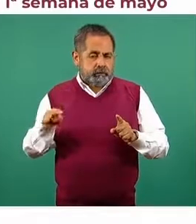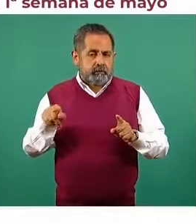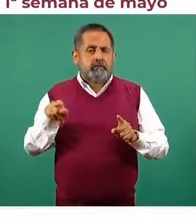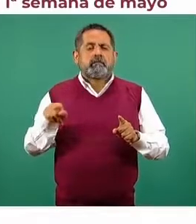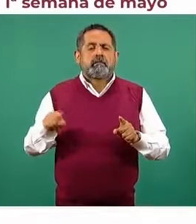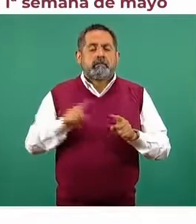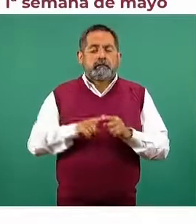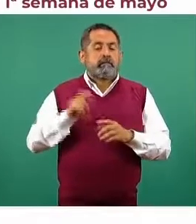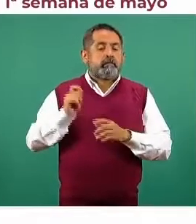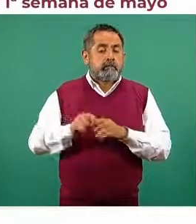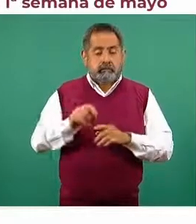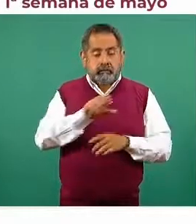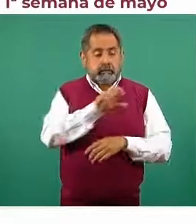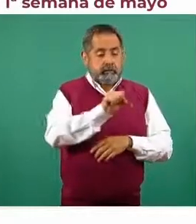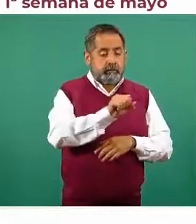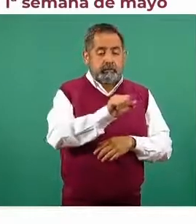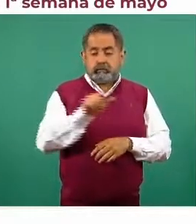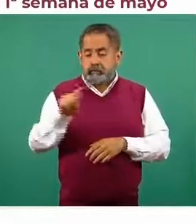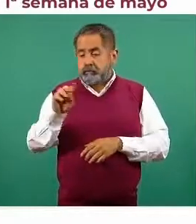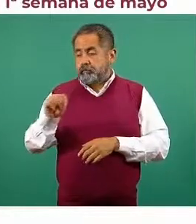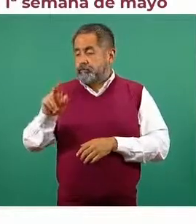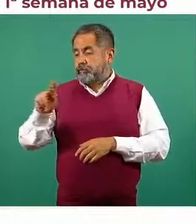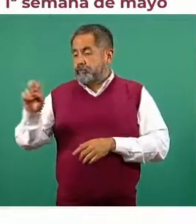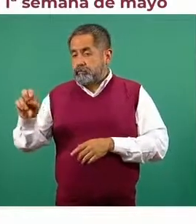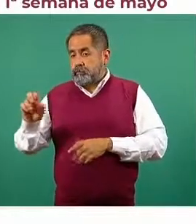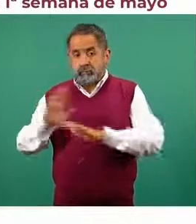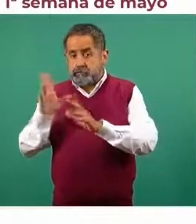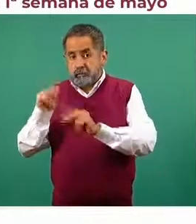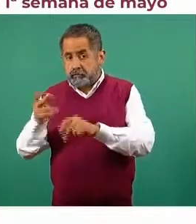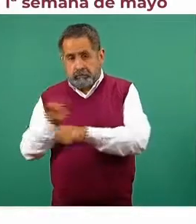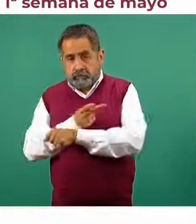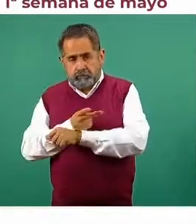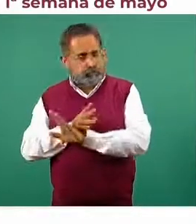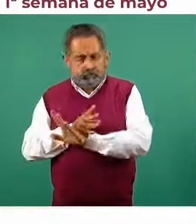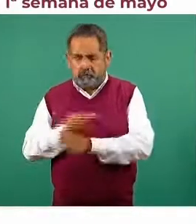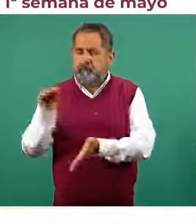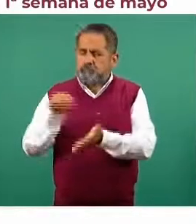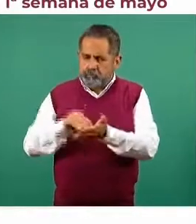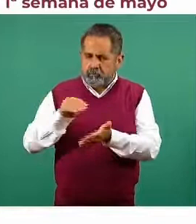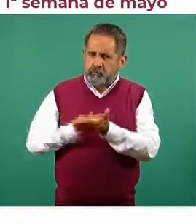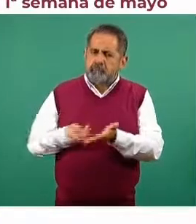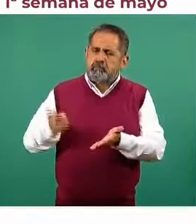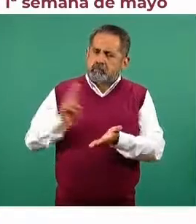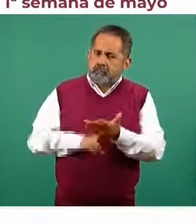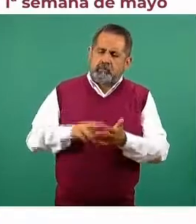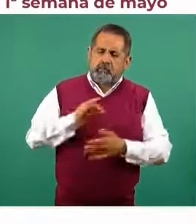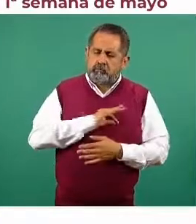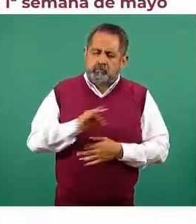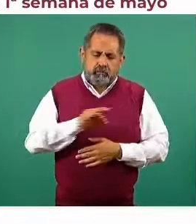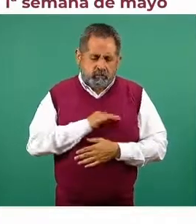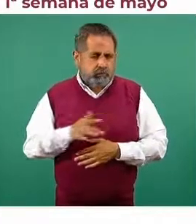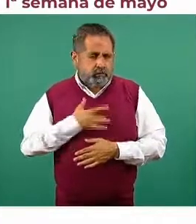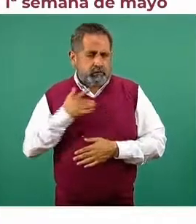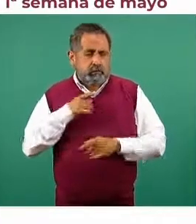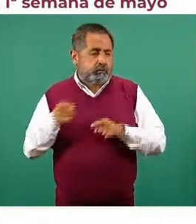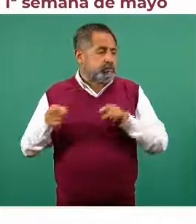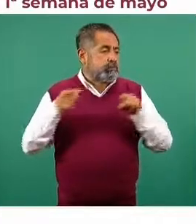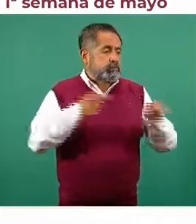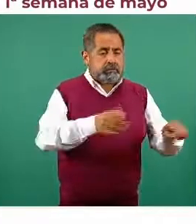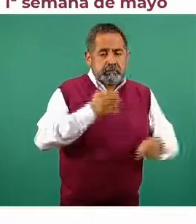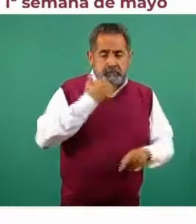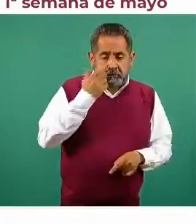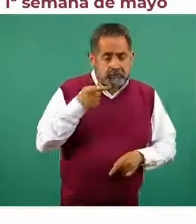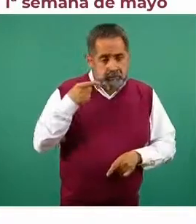que de 60 a 69, a 79, 89 ya no se van a vacunar? No, eso no significa eso. Las personas que